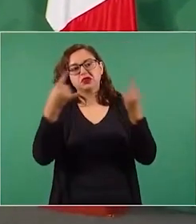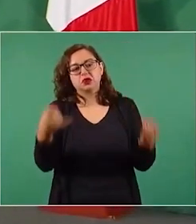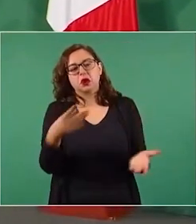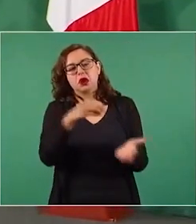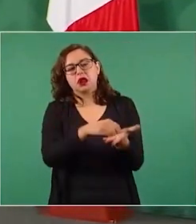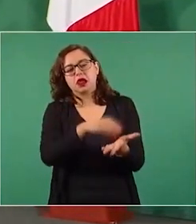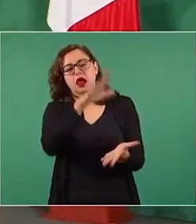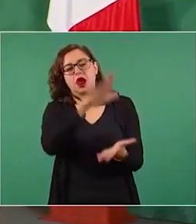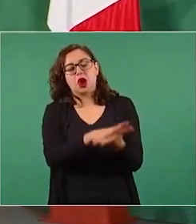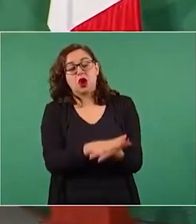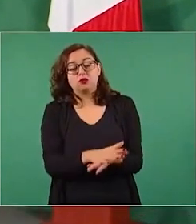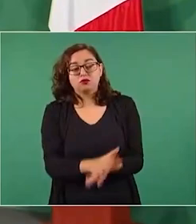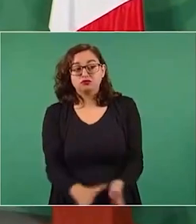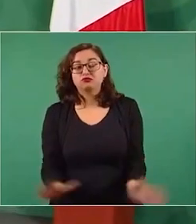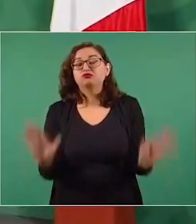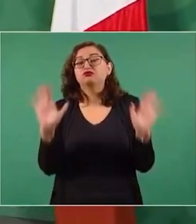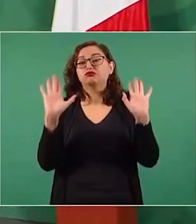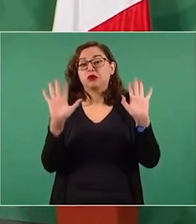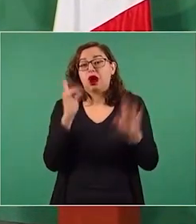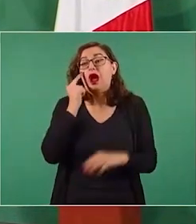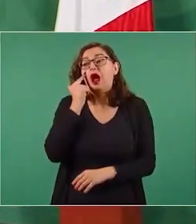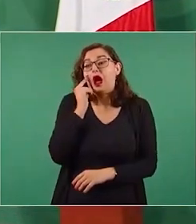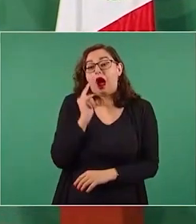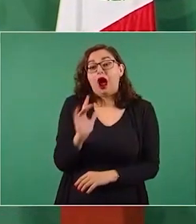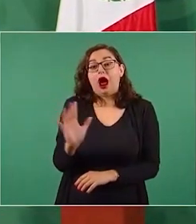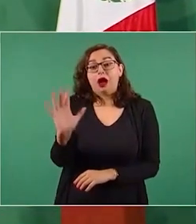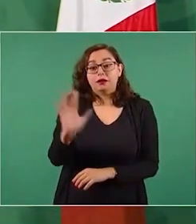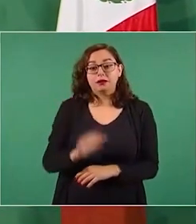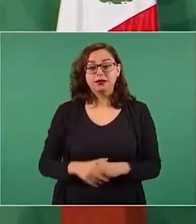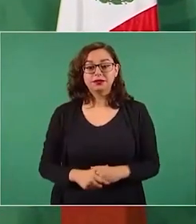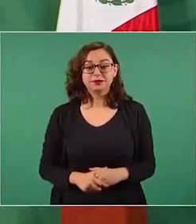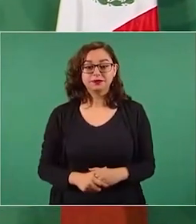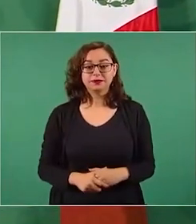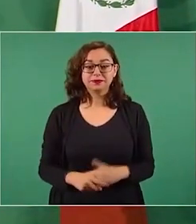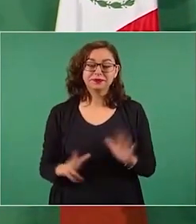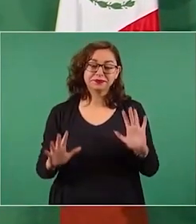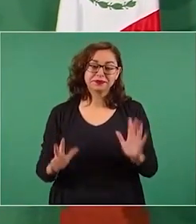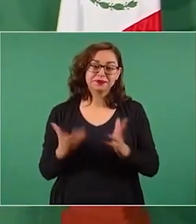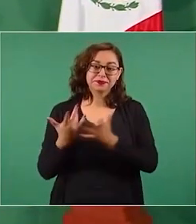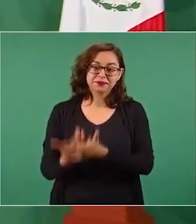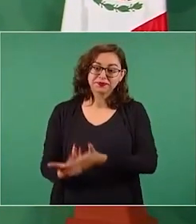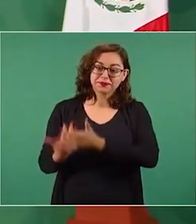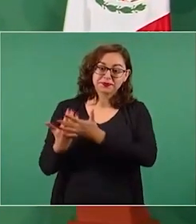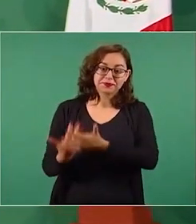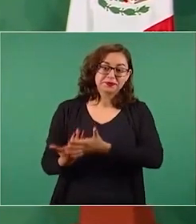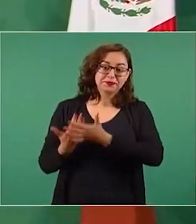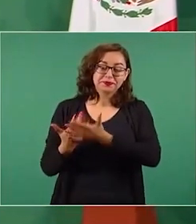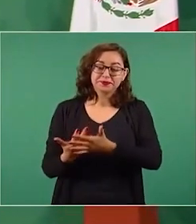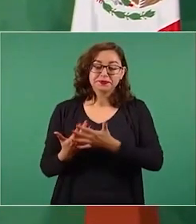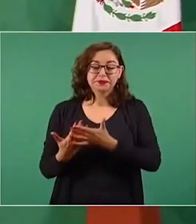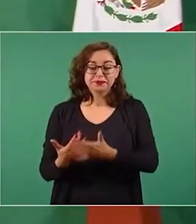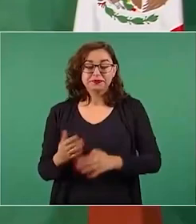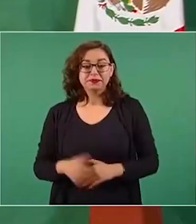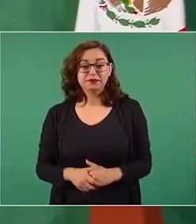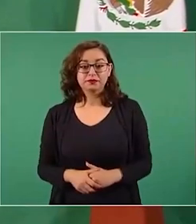ahora sí que la historia nos juzgará y hay que esperarnos porque